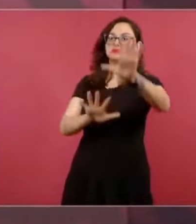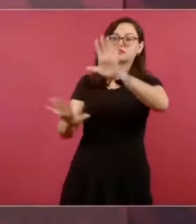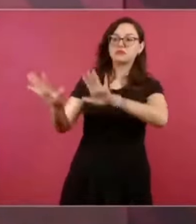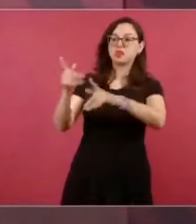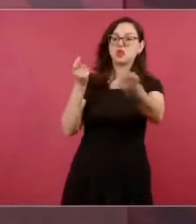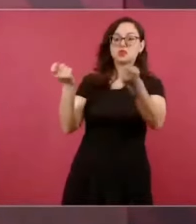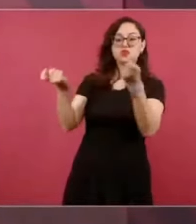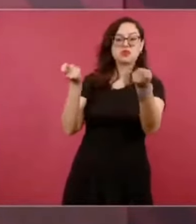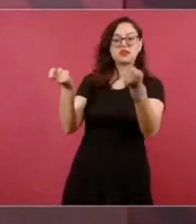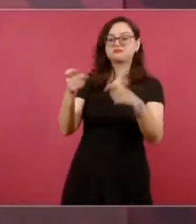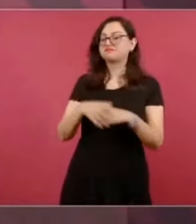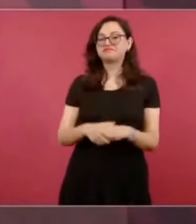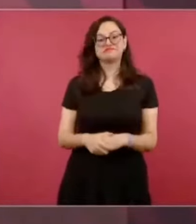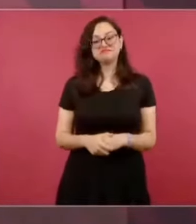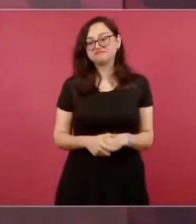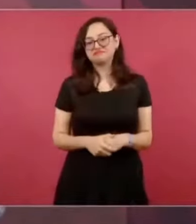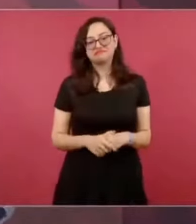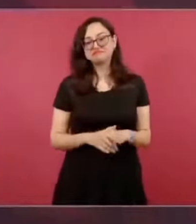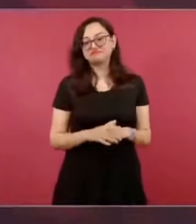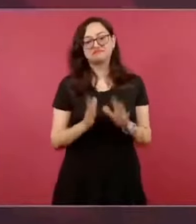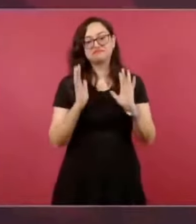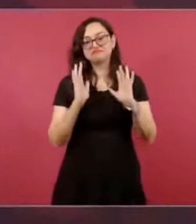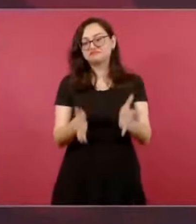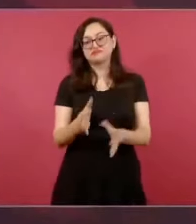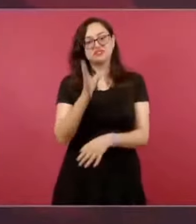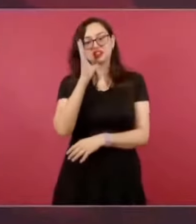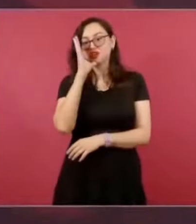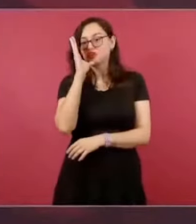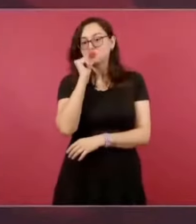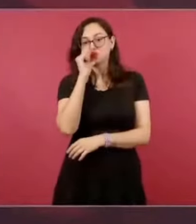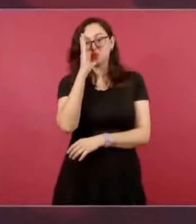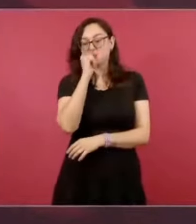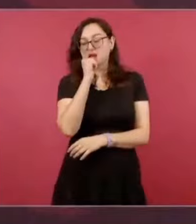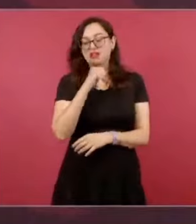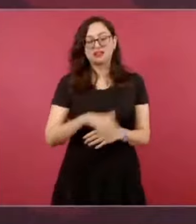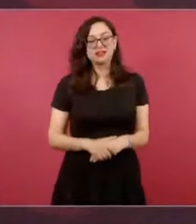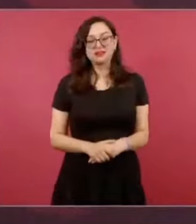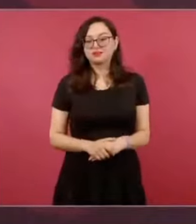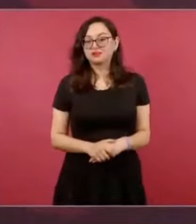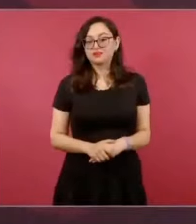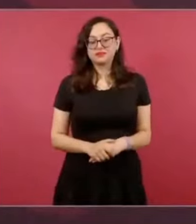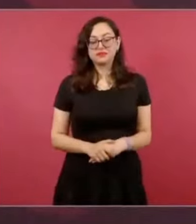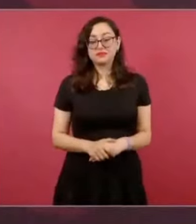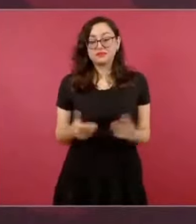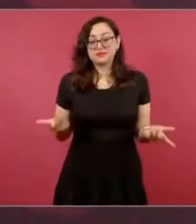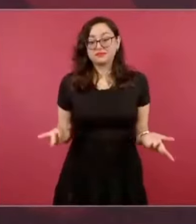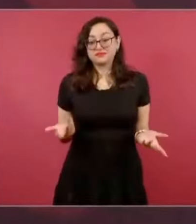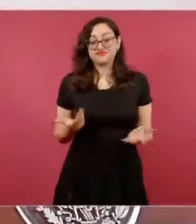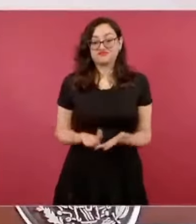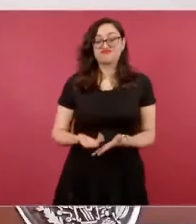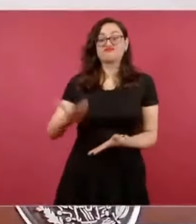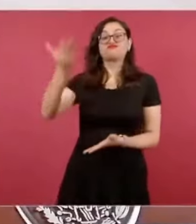Es que antes era guerra sucia. Ayer hablaba yo de estos publicistas,